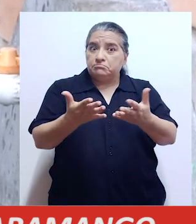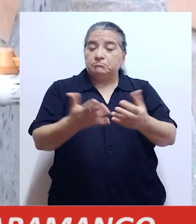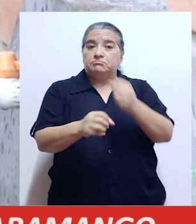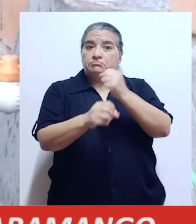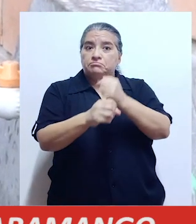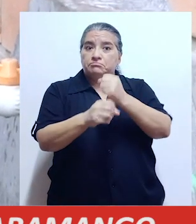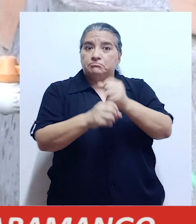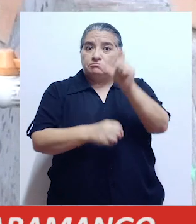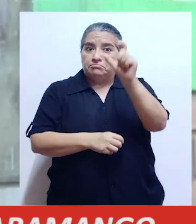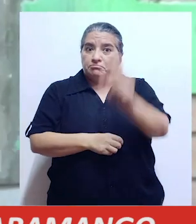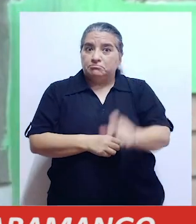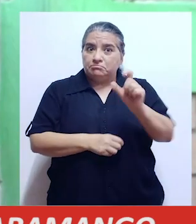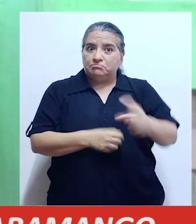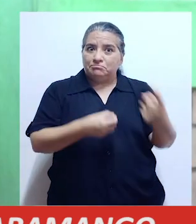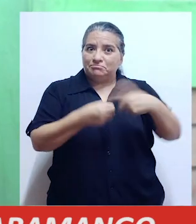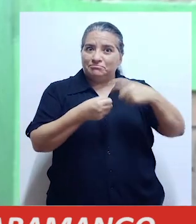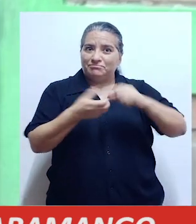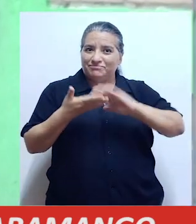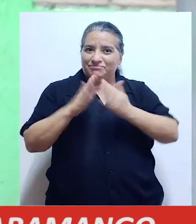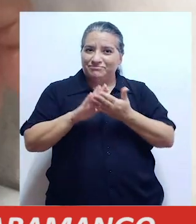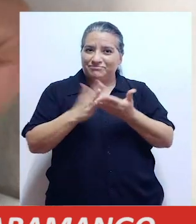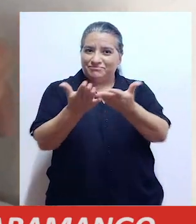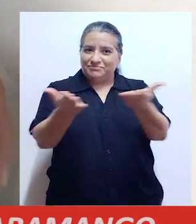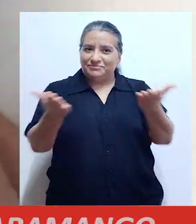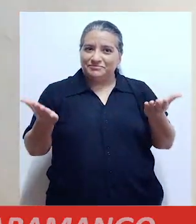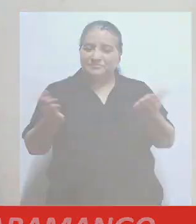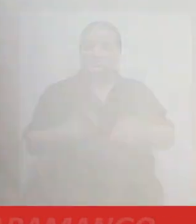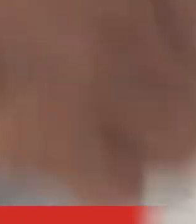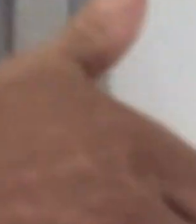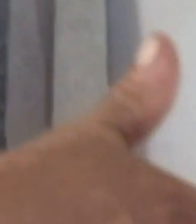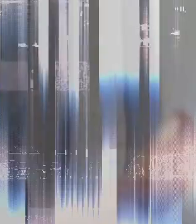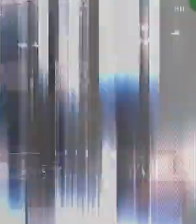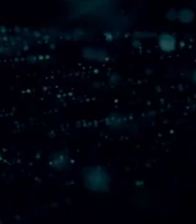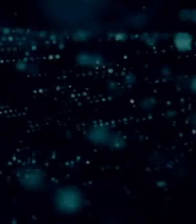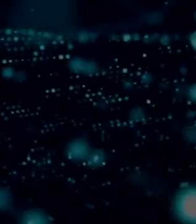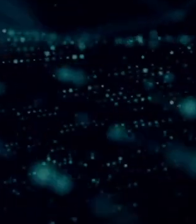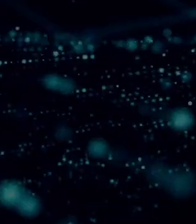culminadas y permitieron dar empleo a los habitantes de sus comunidades